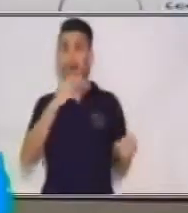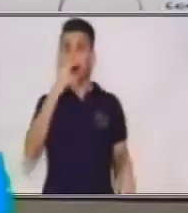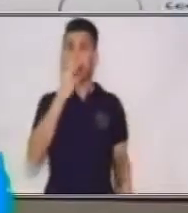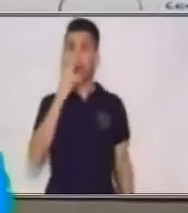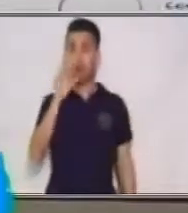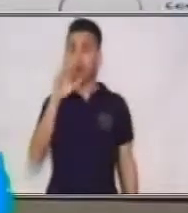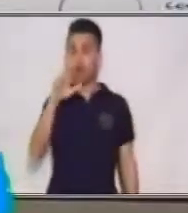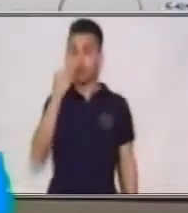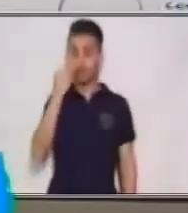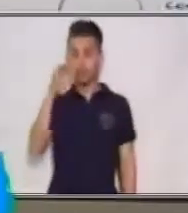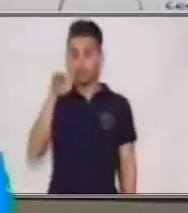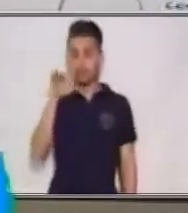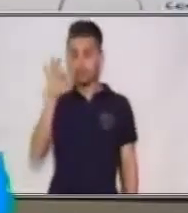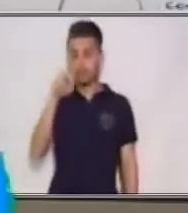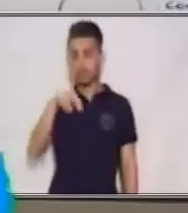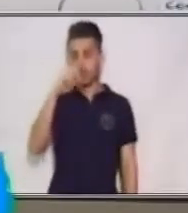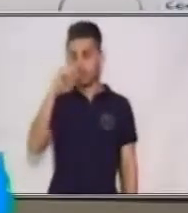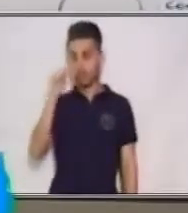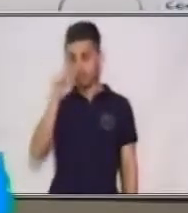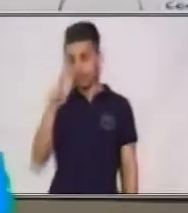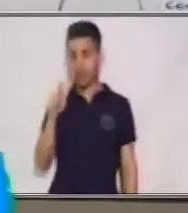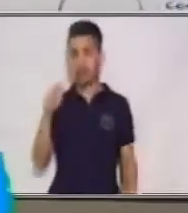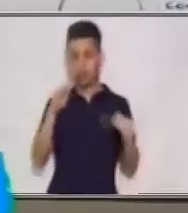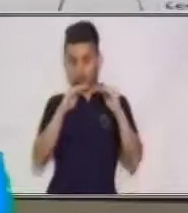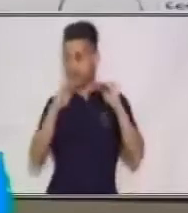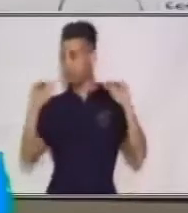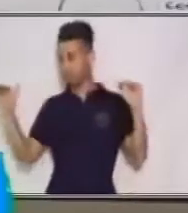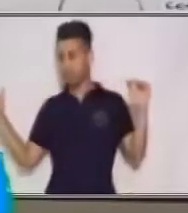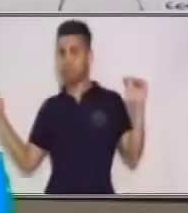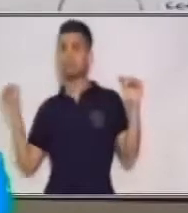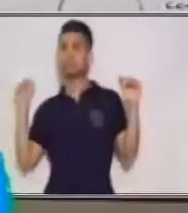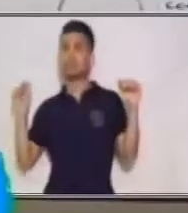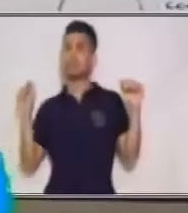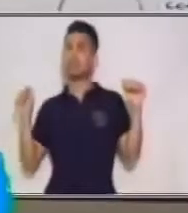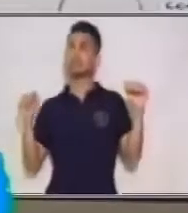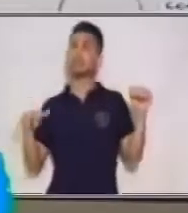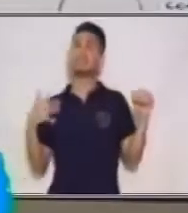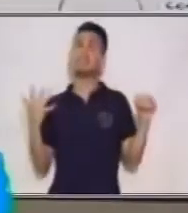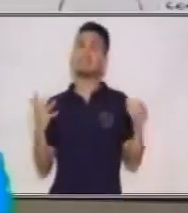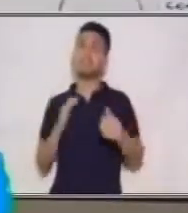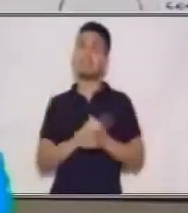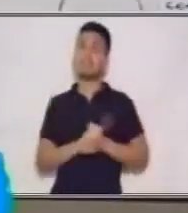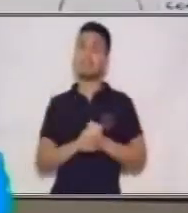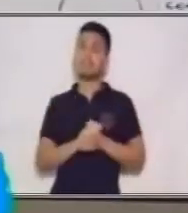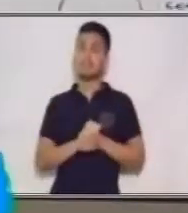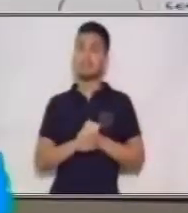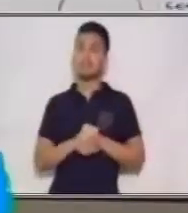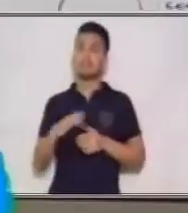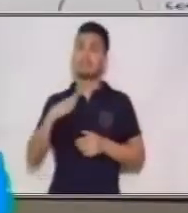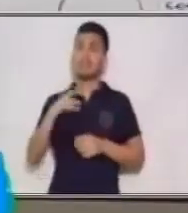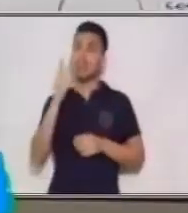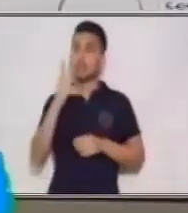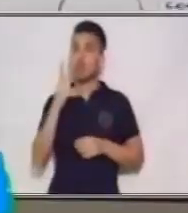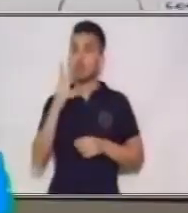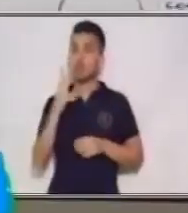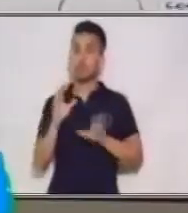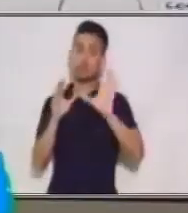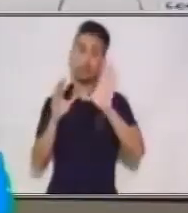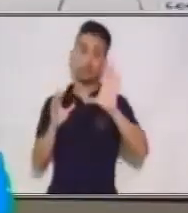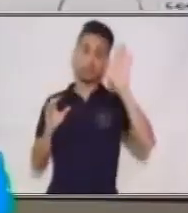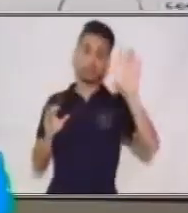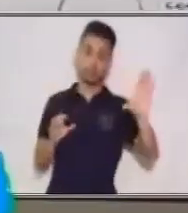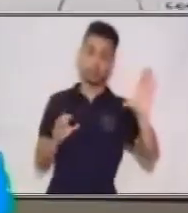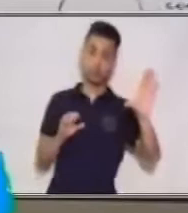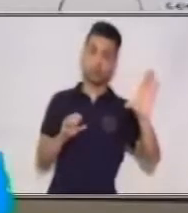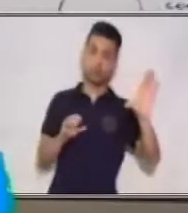eje X, el de las abscisas, este eje horizontal tiene dos partes. Una parte